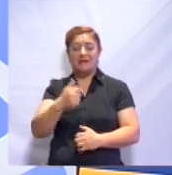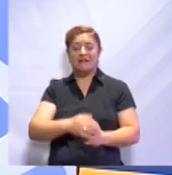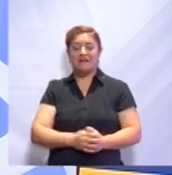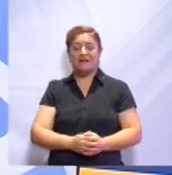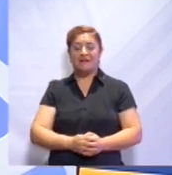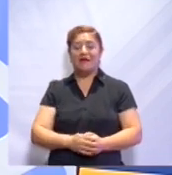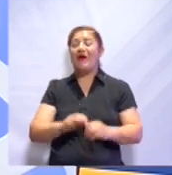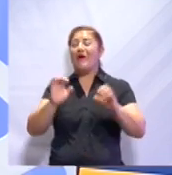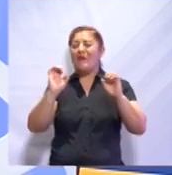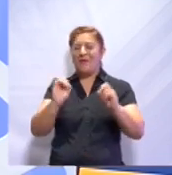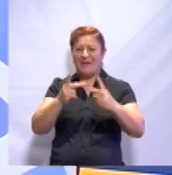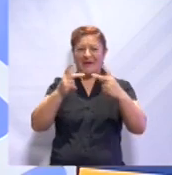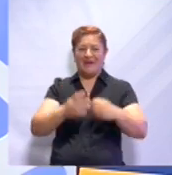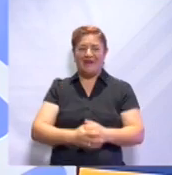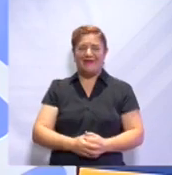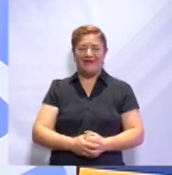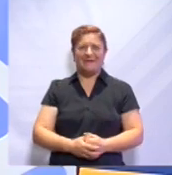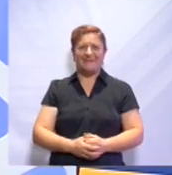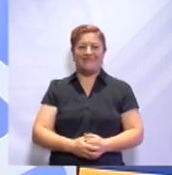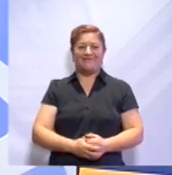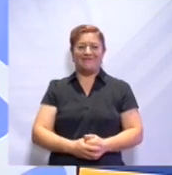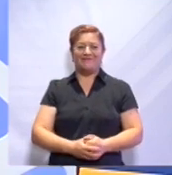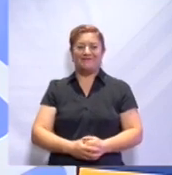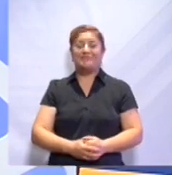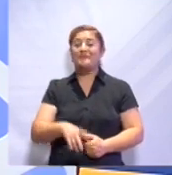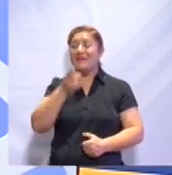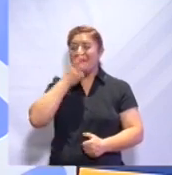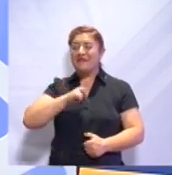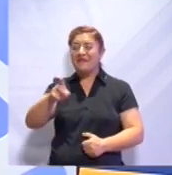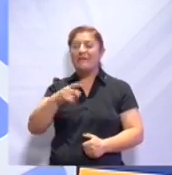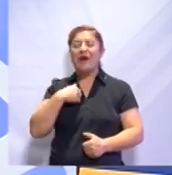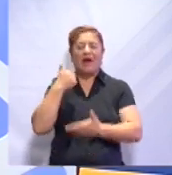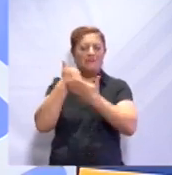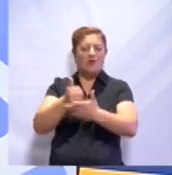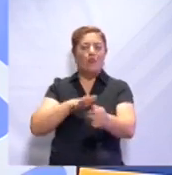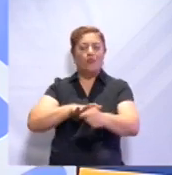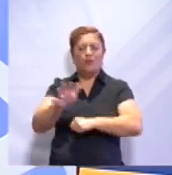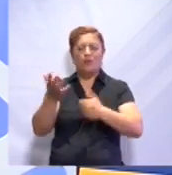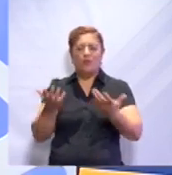¡Ok! Ahora, cuéntame, ¿en qué te podemos ayudar?